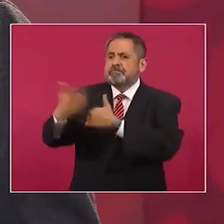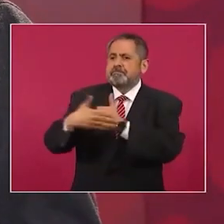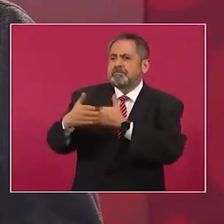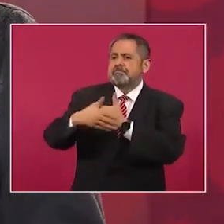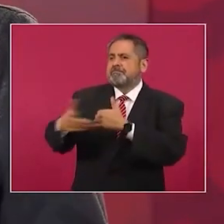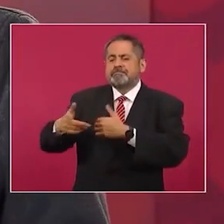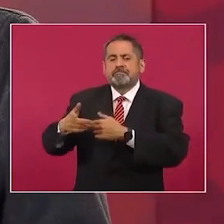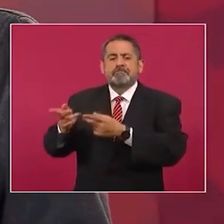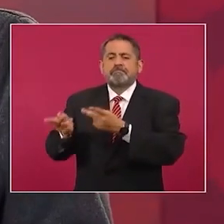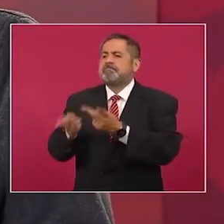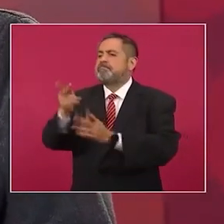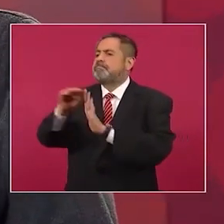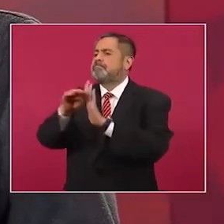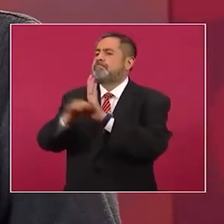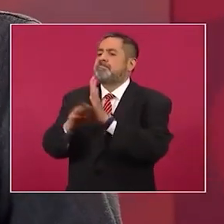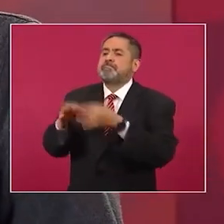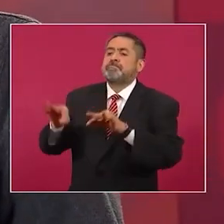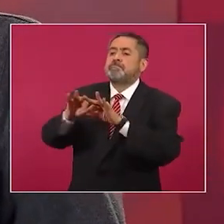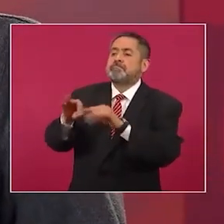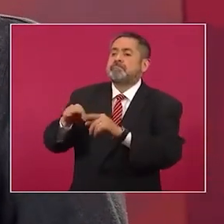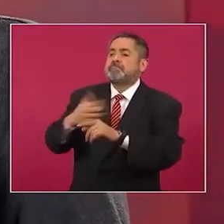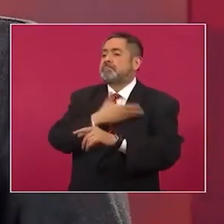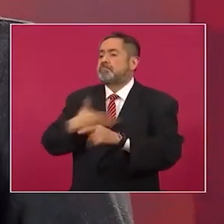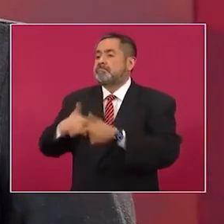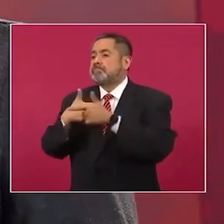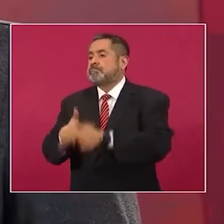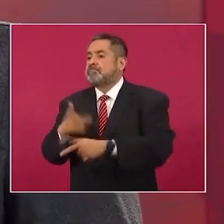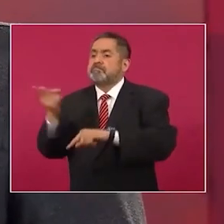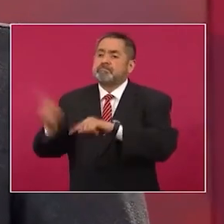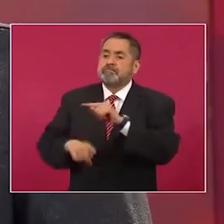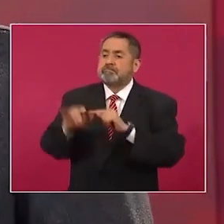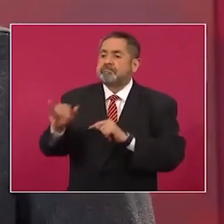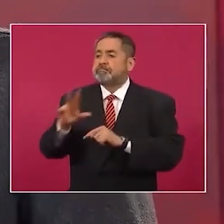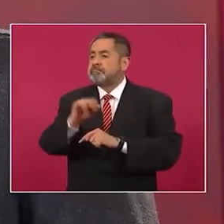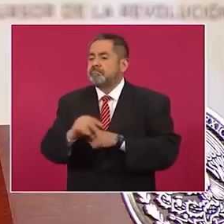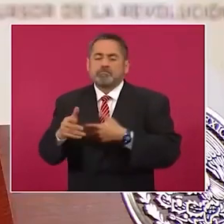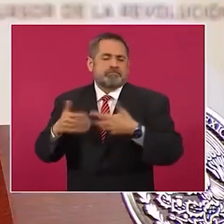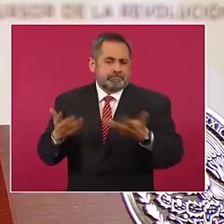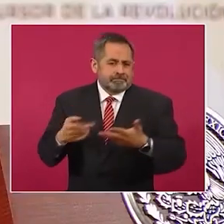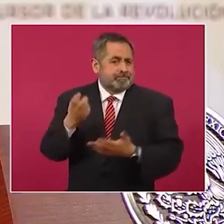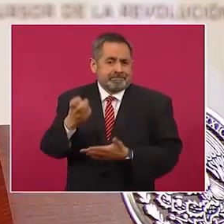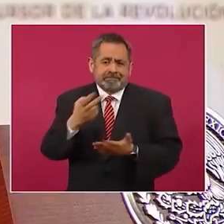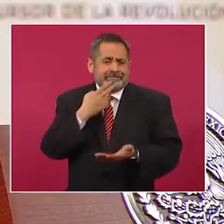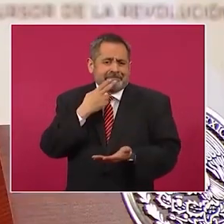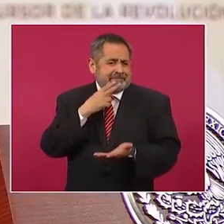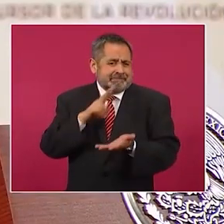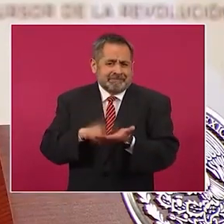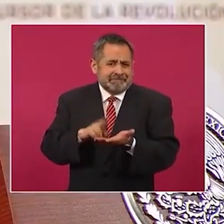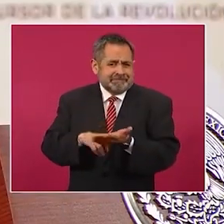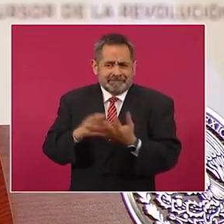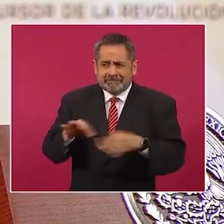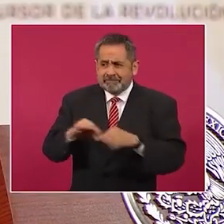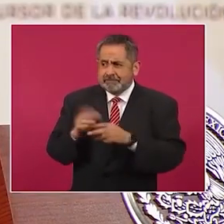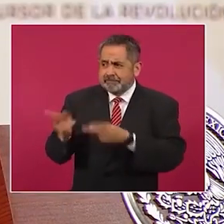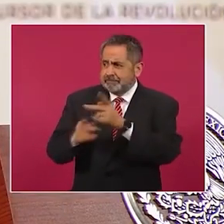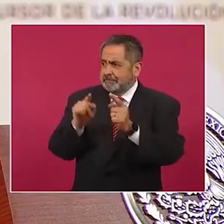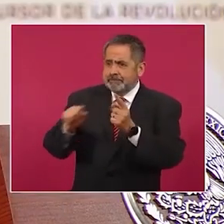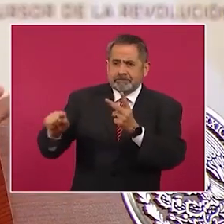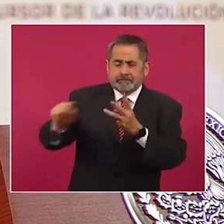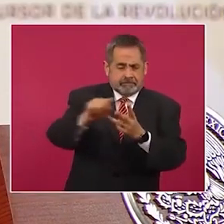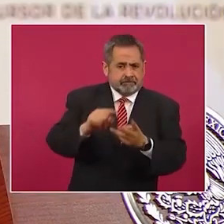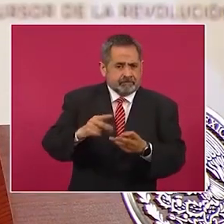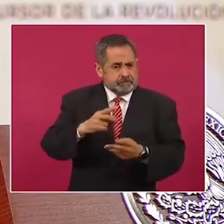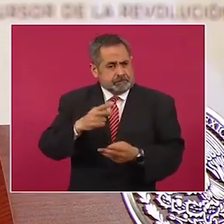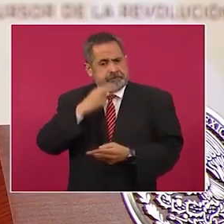muy importante, la consulta para la revocación del mandato, porque es un método democrático que debemos